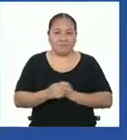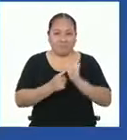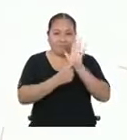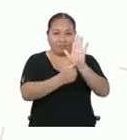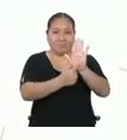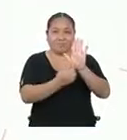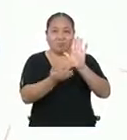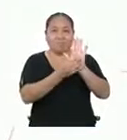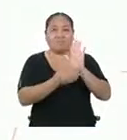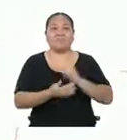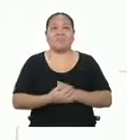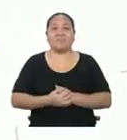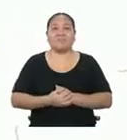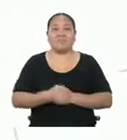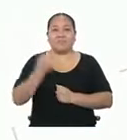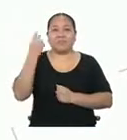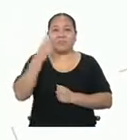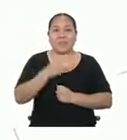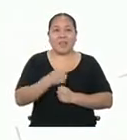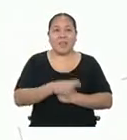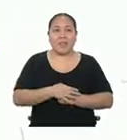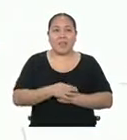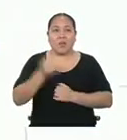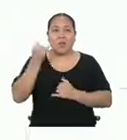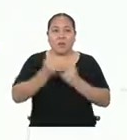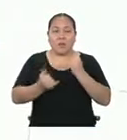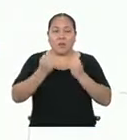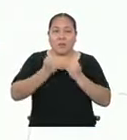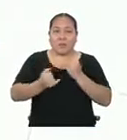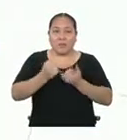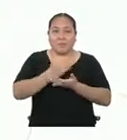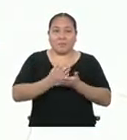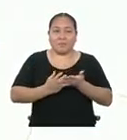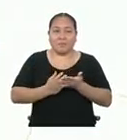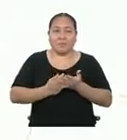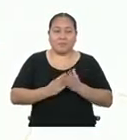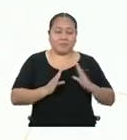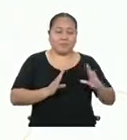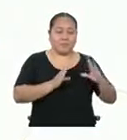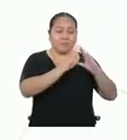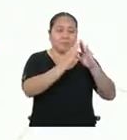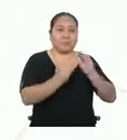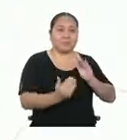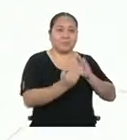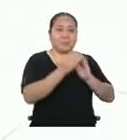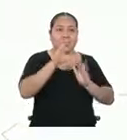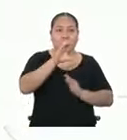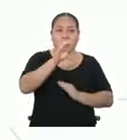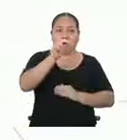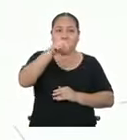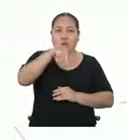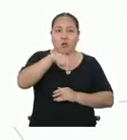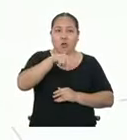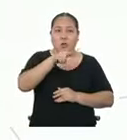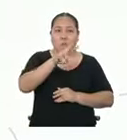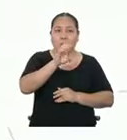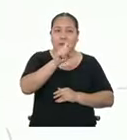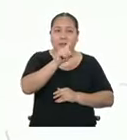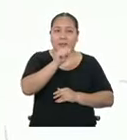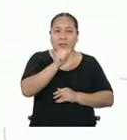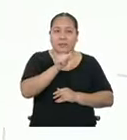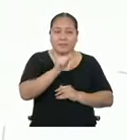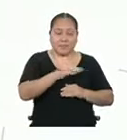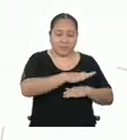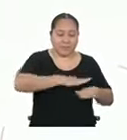Ahí va. Estamos viendo en pantalla una última clasificación. Decimos que la pirámide es convexa si la base es un